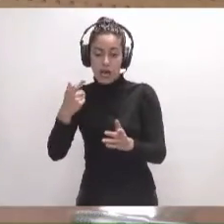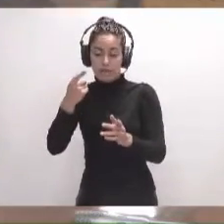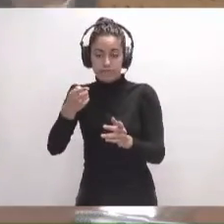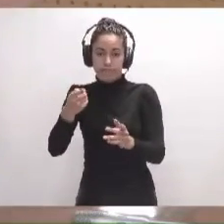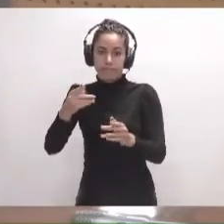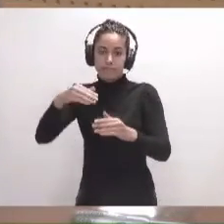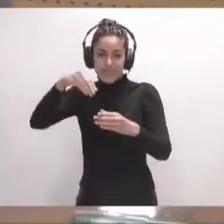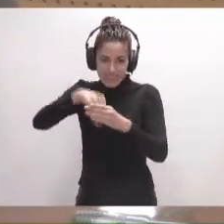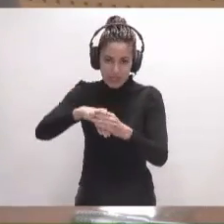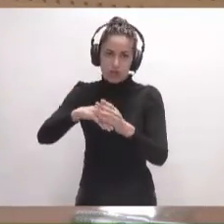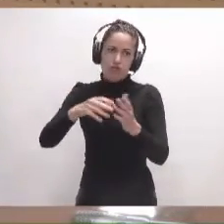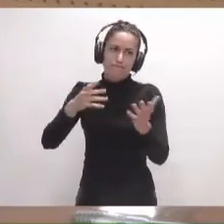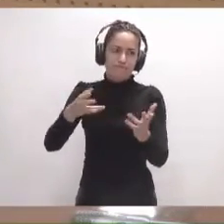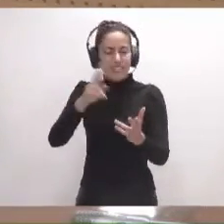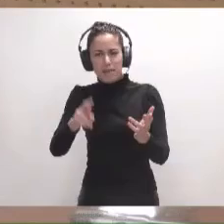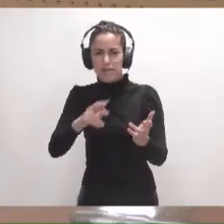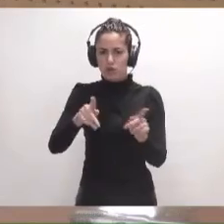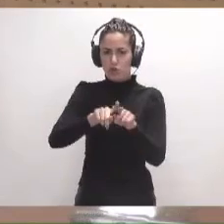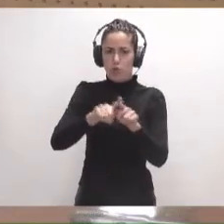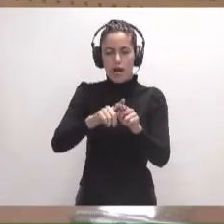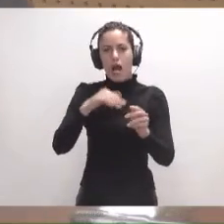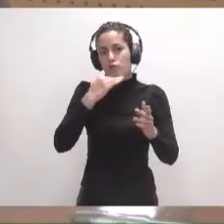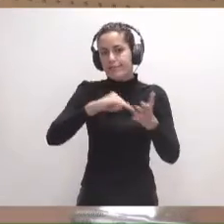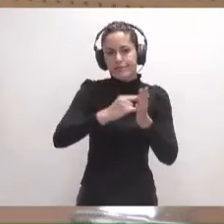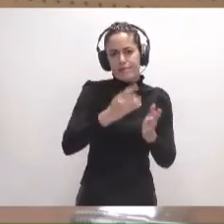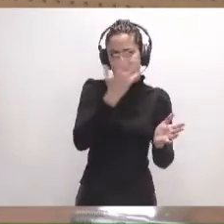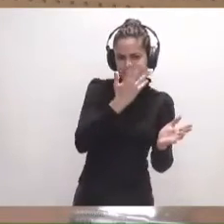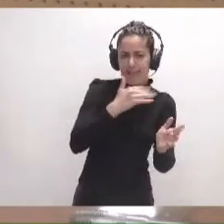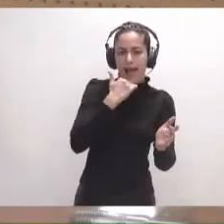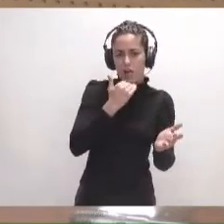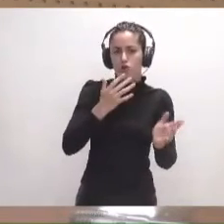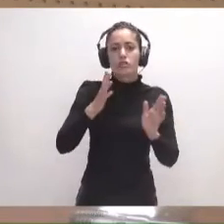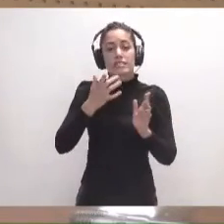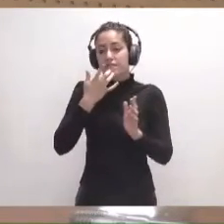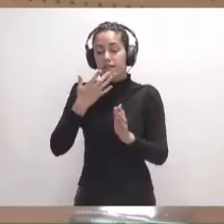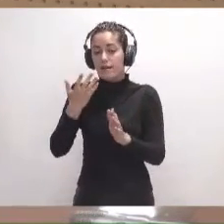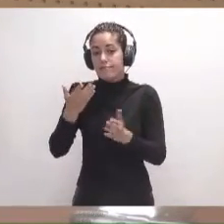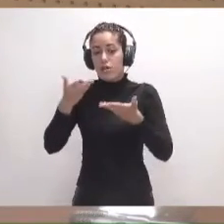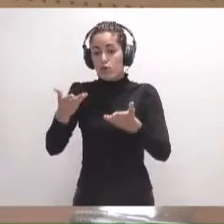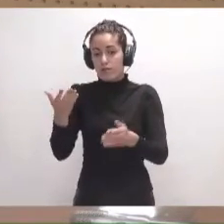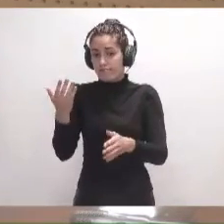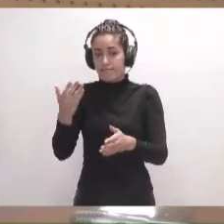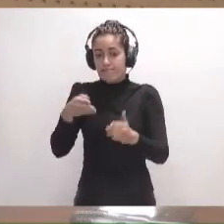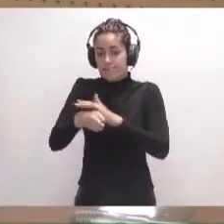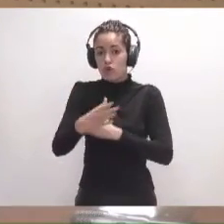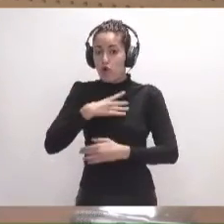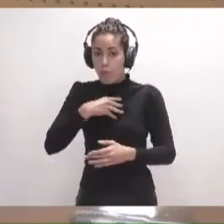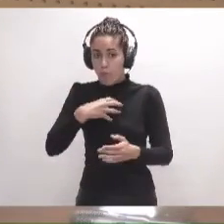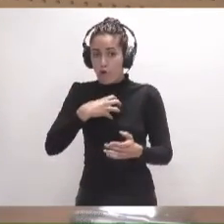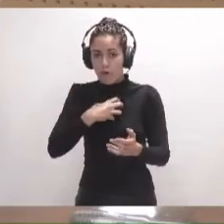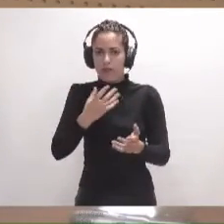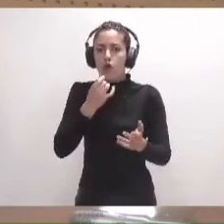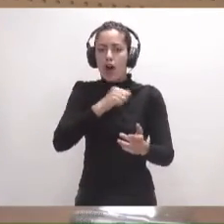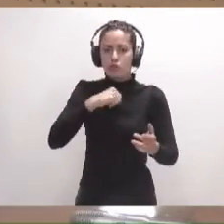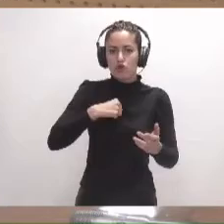aquellos que, repito, con la perversión del sistema, no pueden acceder a ninguna ayuda, no pueden